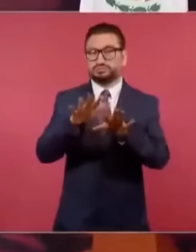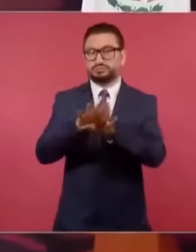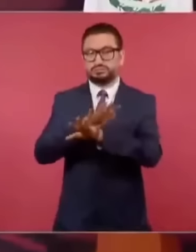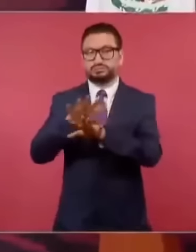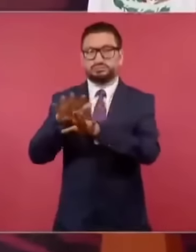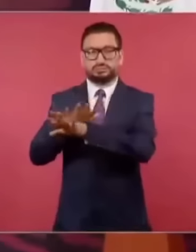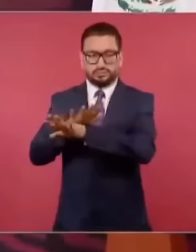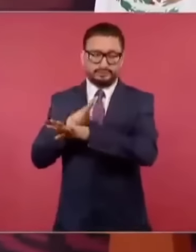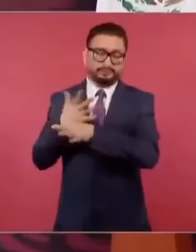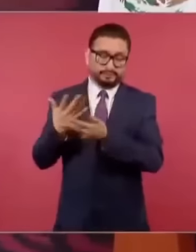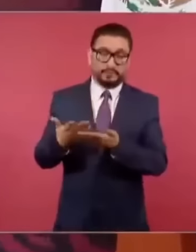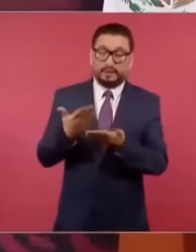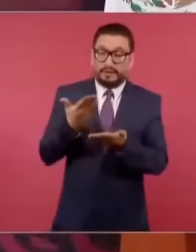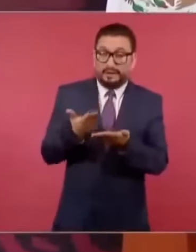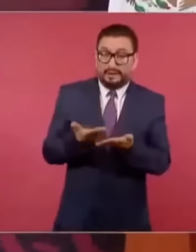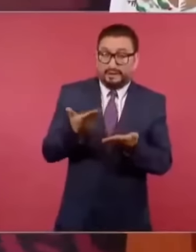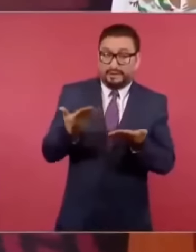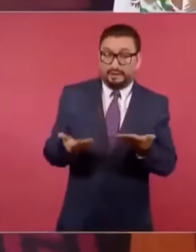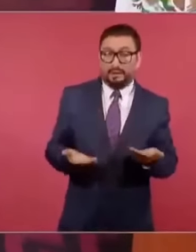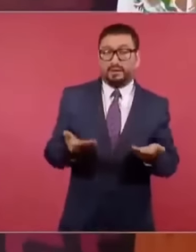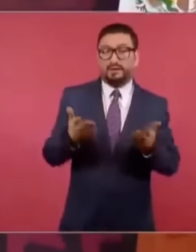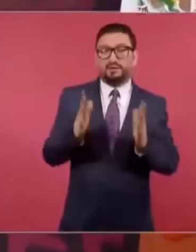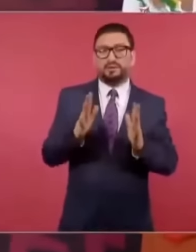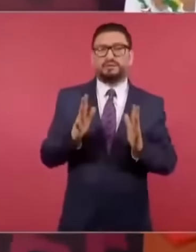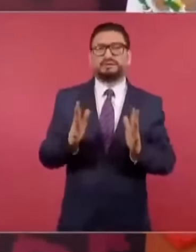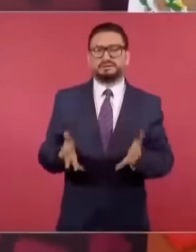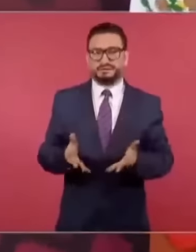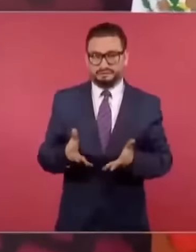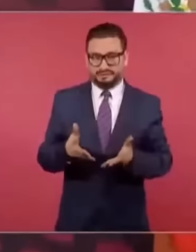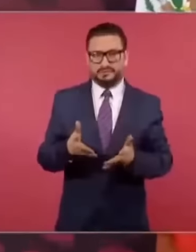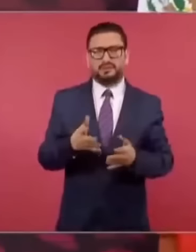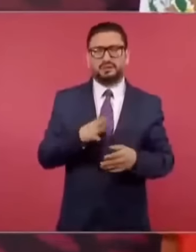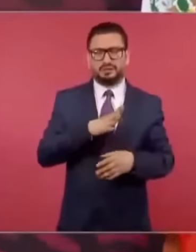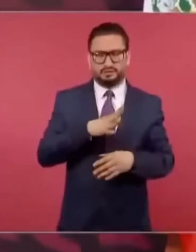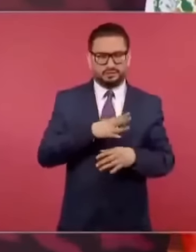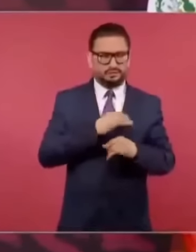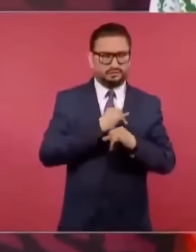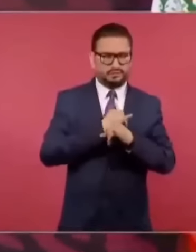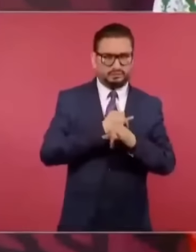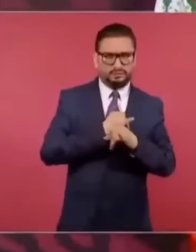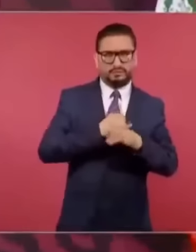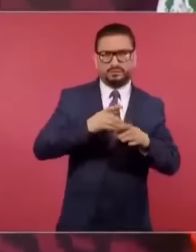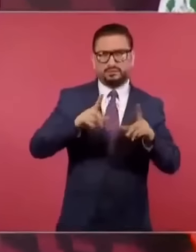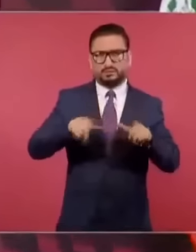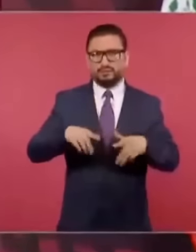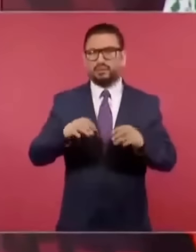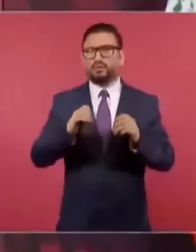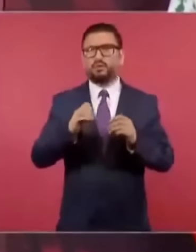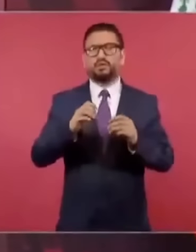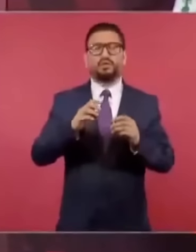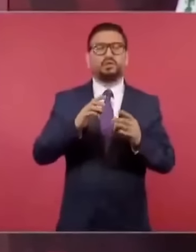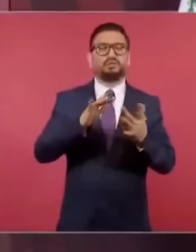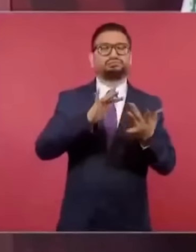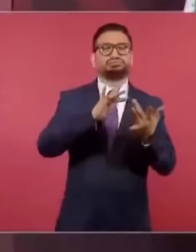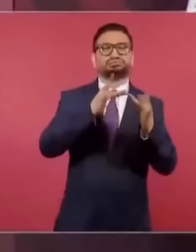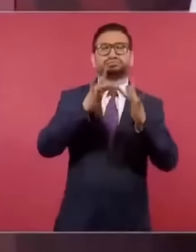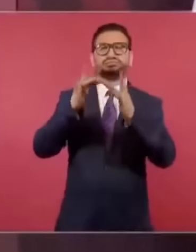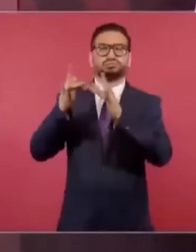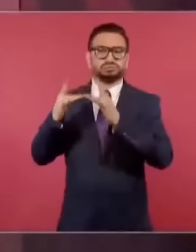el que ahora existan los portales o los programas de redes,